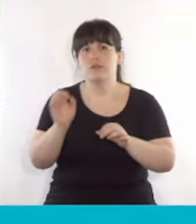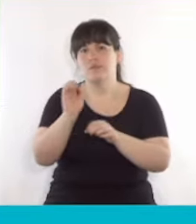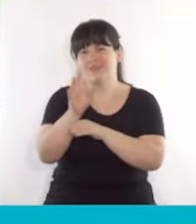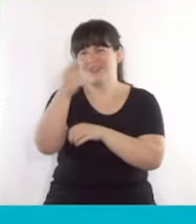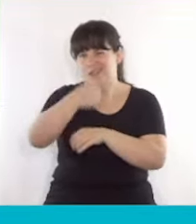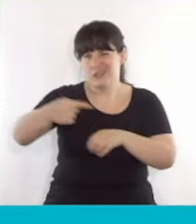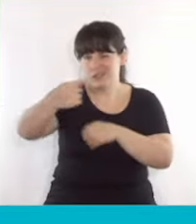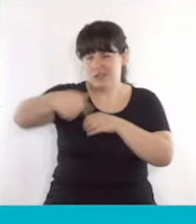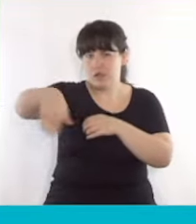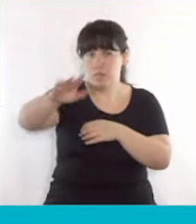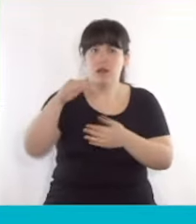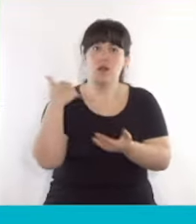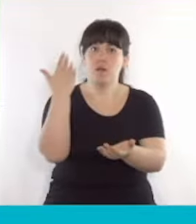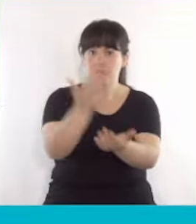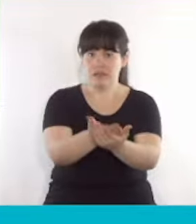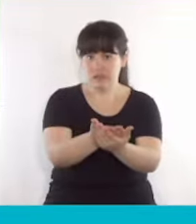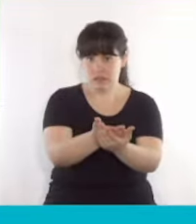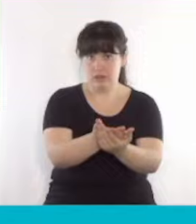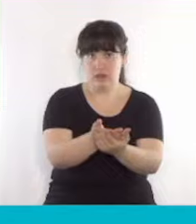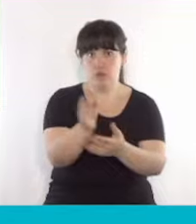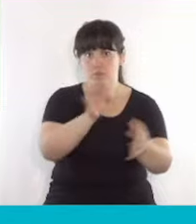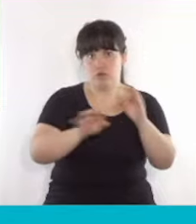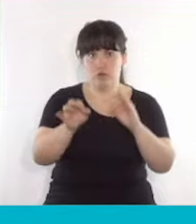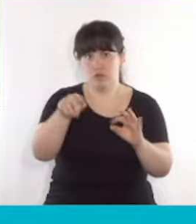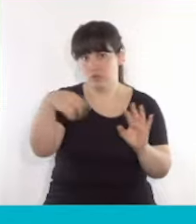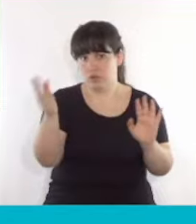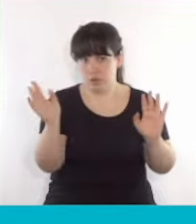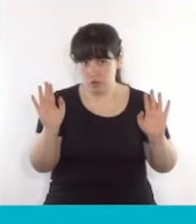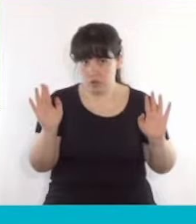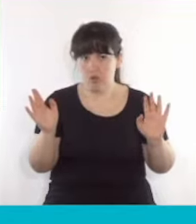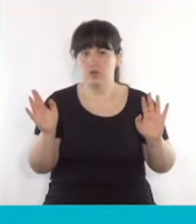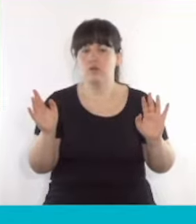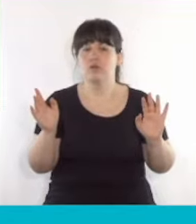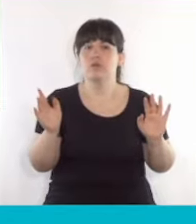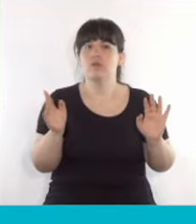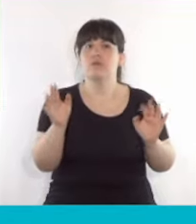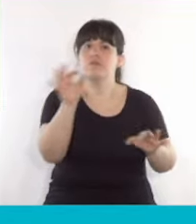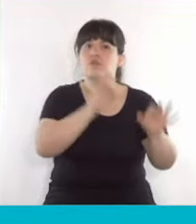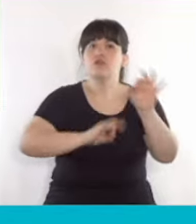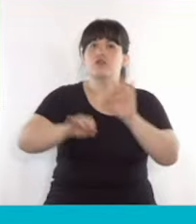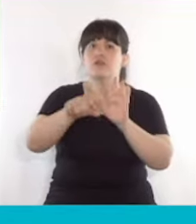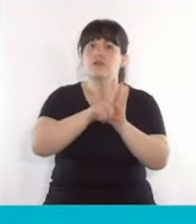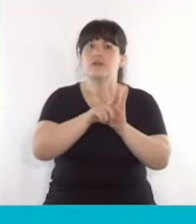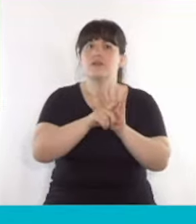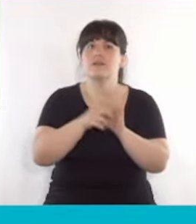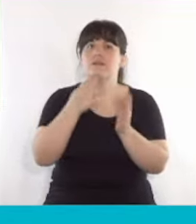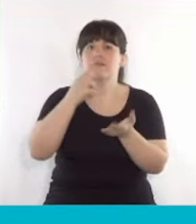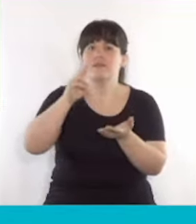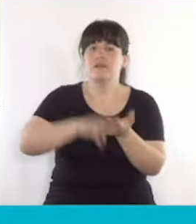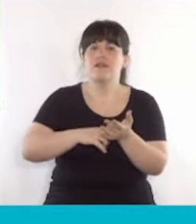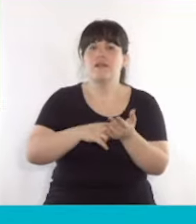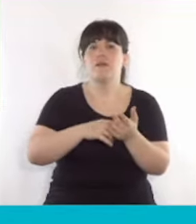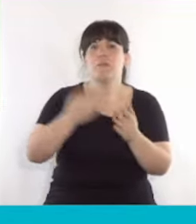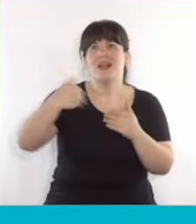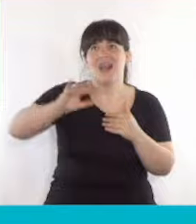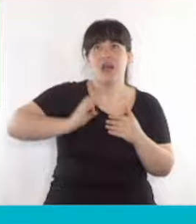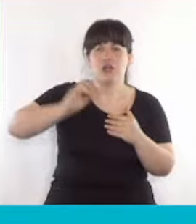próximas semanas o cuando decida del proyecto de ley fiscal para el 2025.